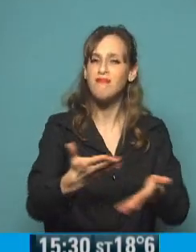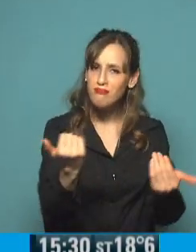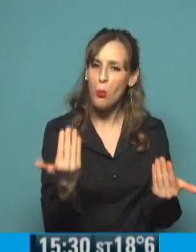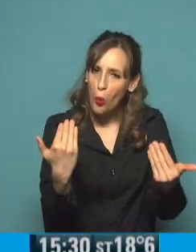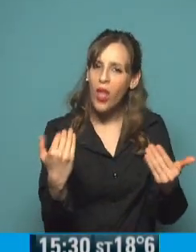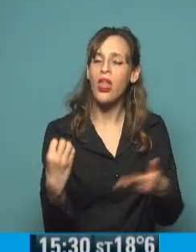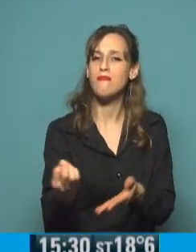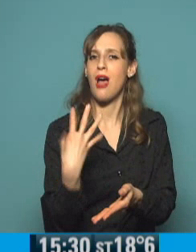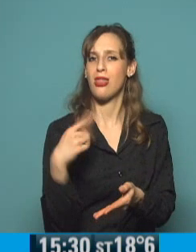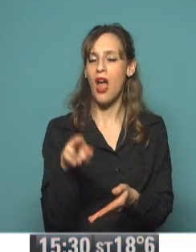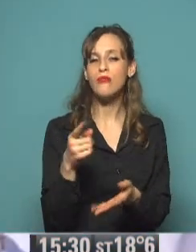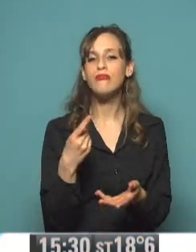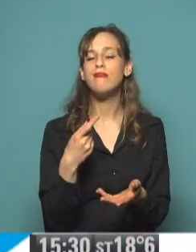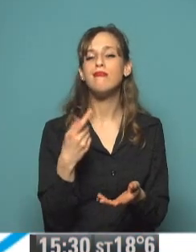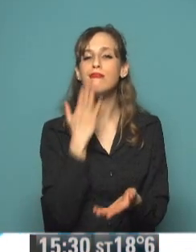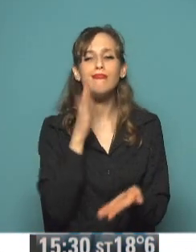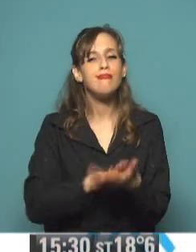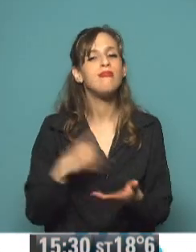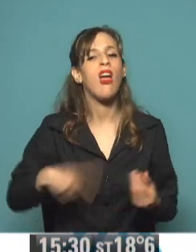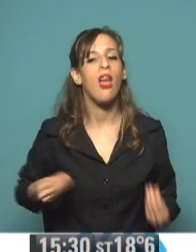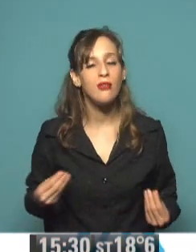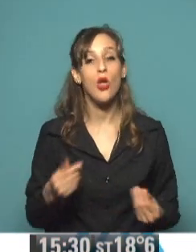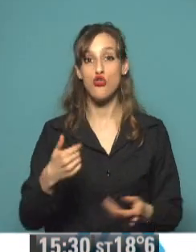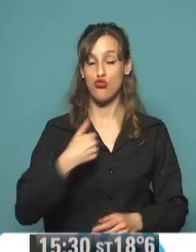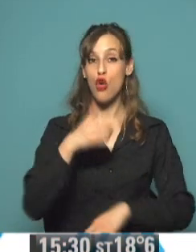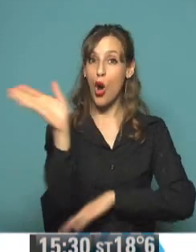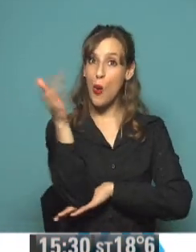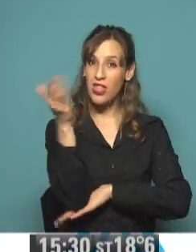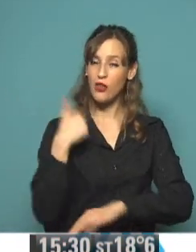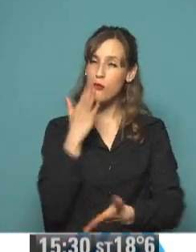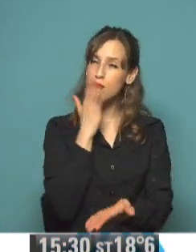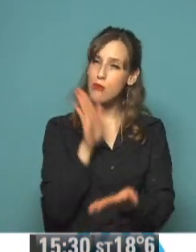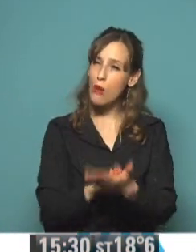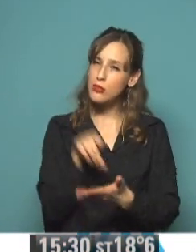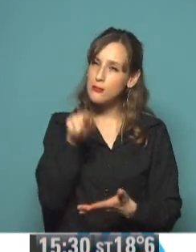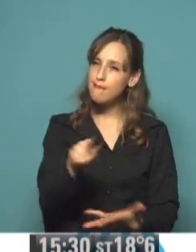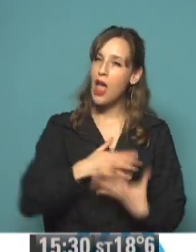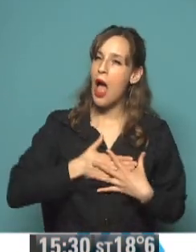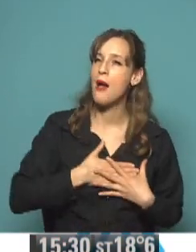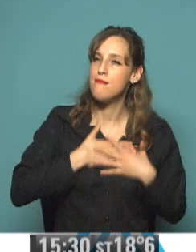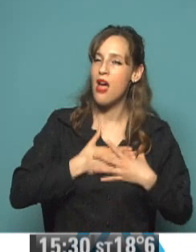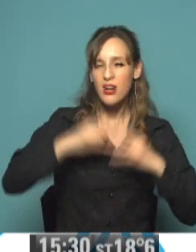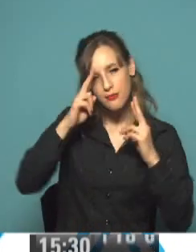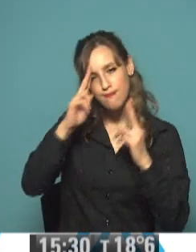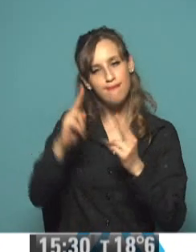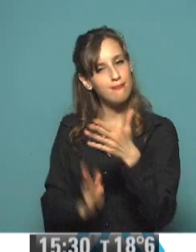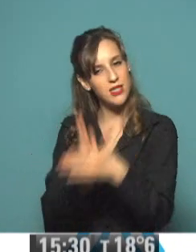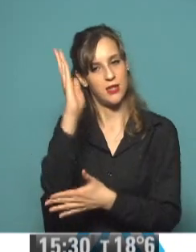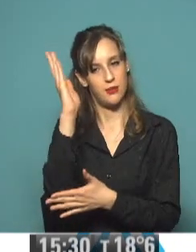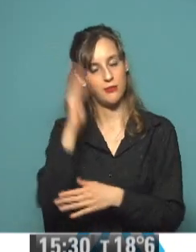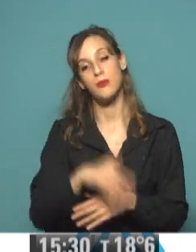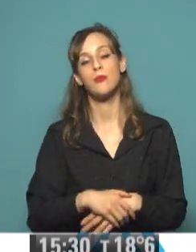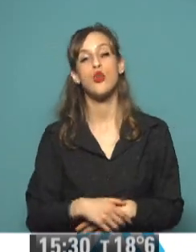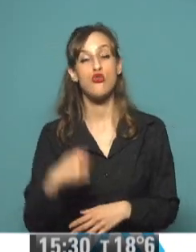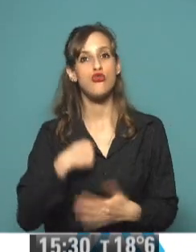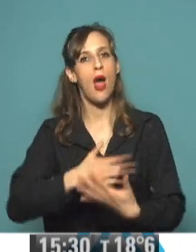prometerías a la bandera. A la bandera le prometería amarla y respetarla para siempre. Que voy